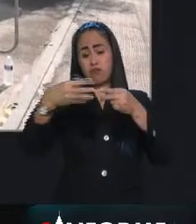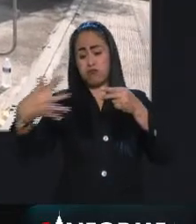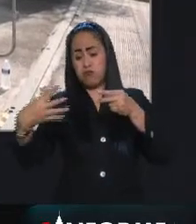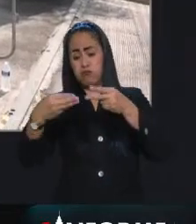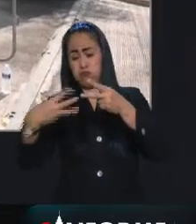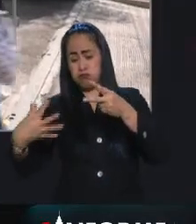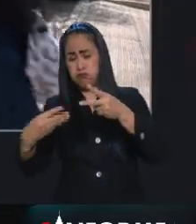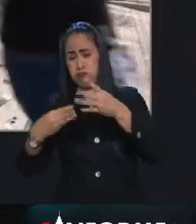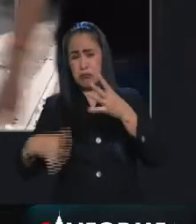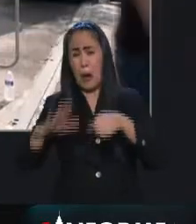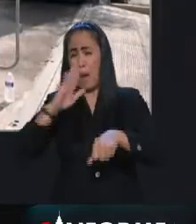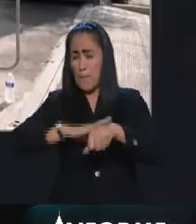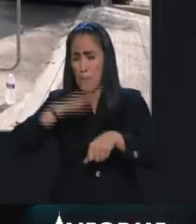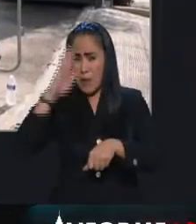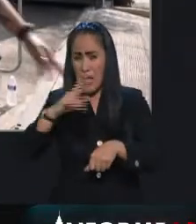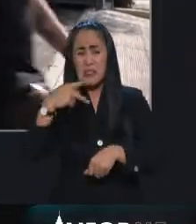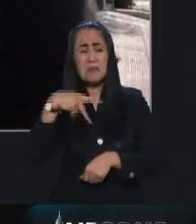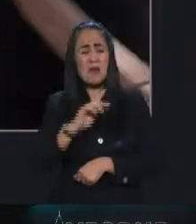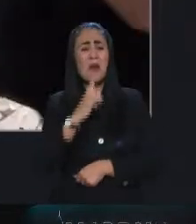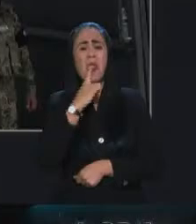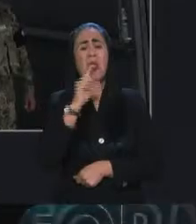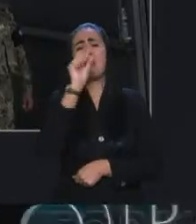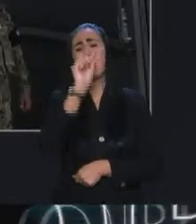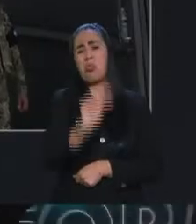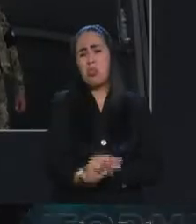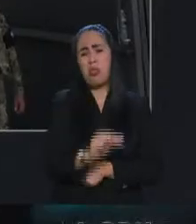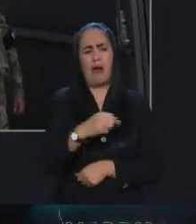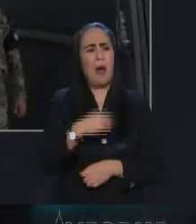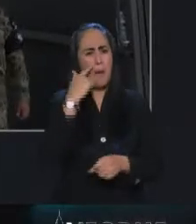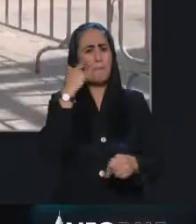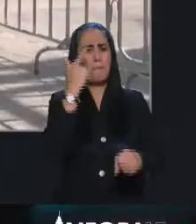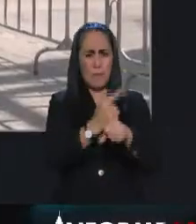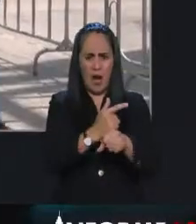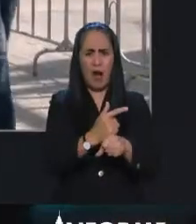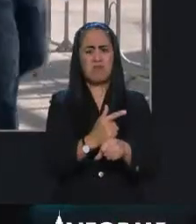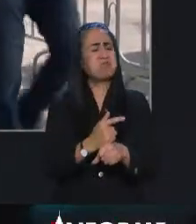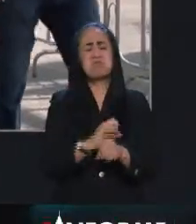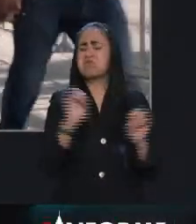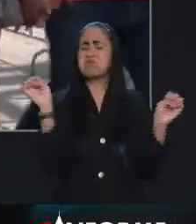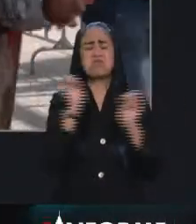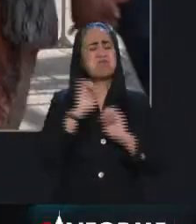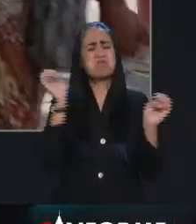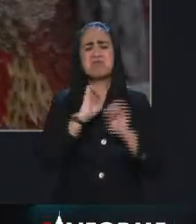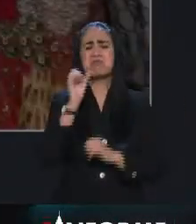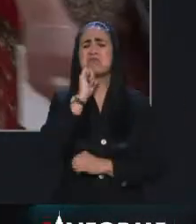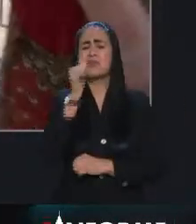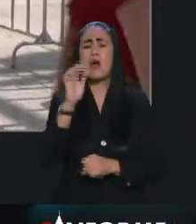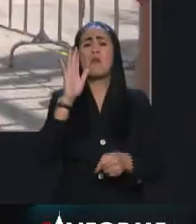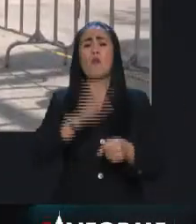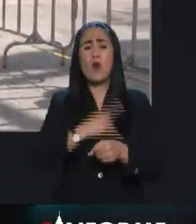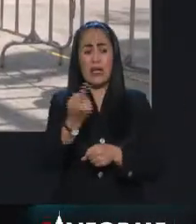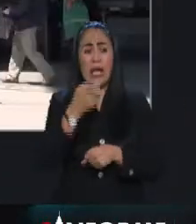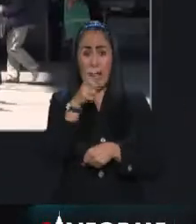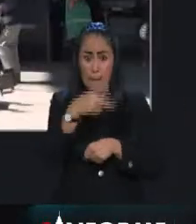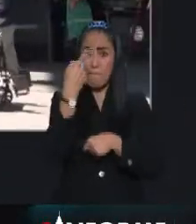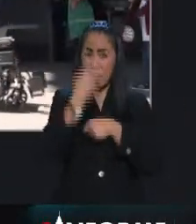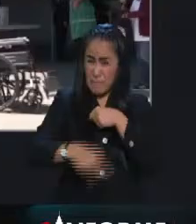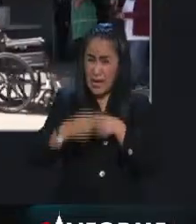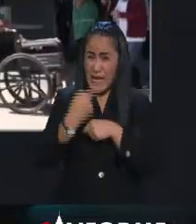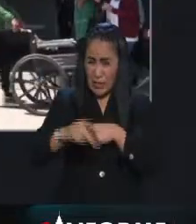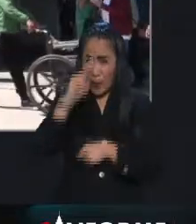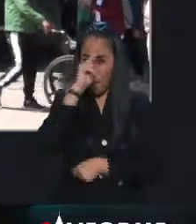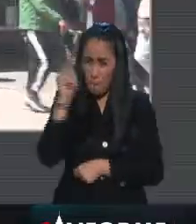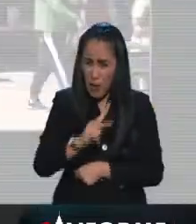que han sido irrelevantes y no se han medido, no se han secuenciado y no se han identificado, porque no significan un riesgo para la